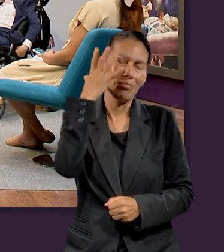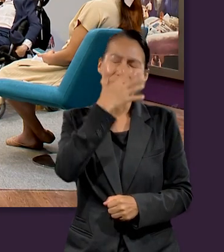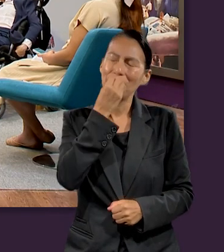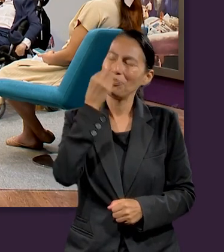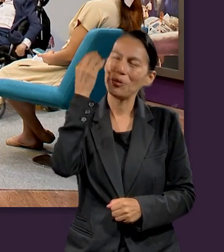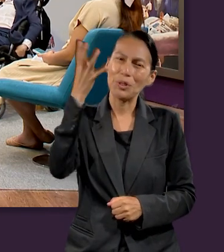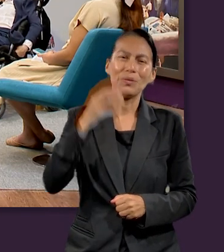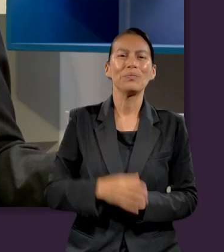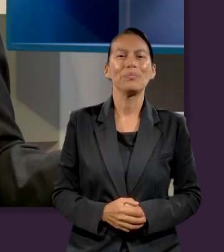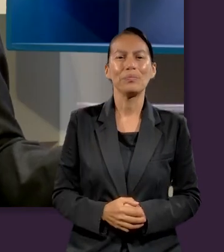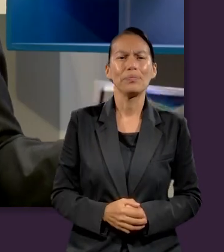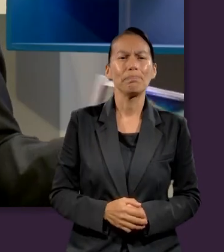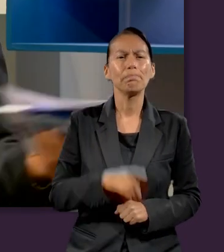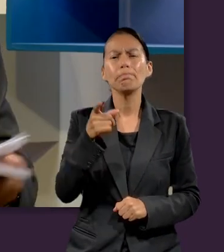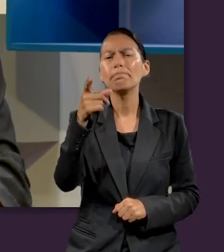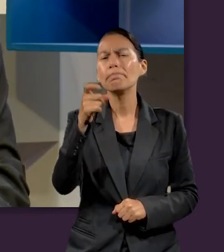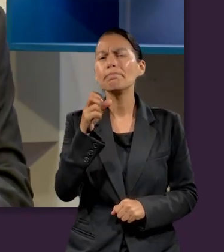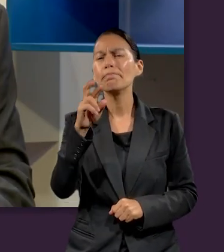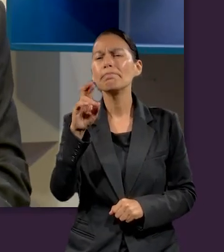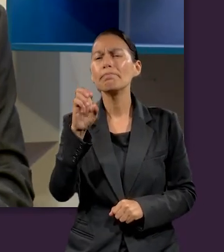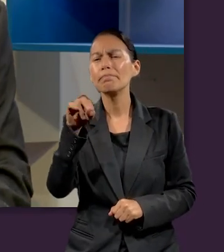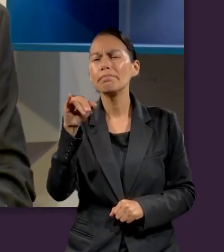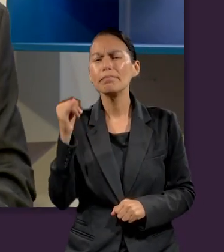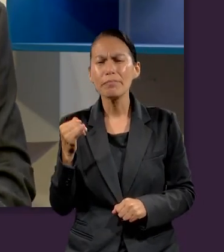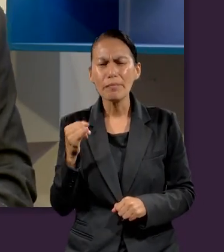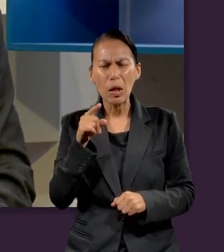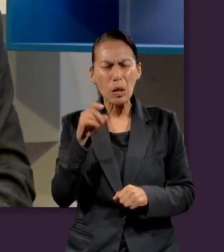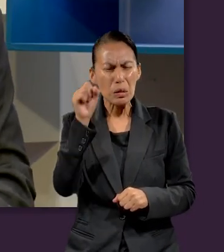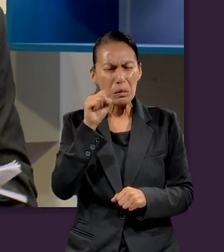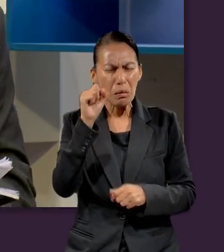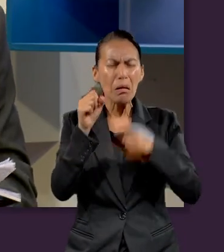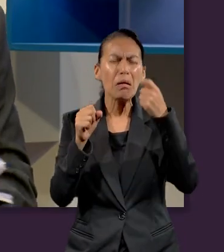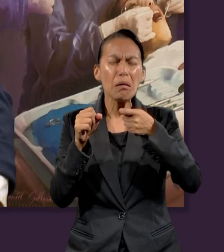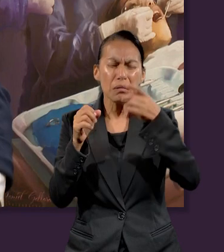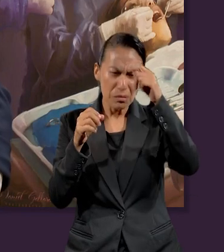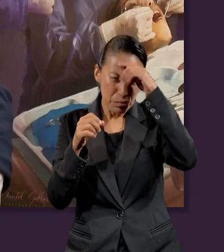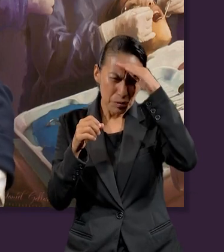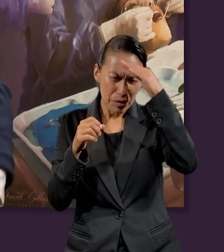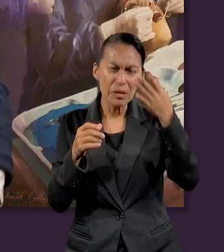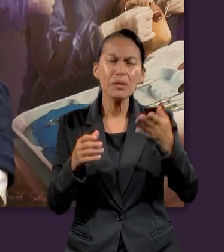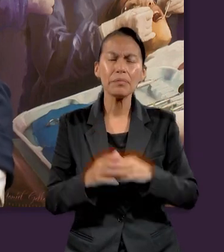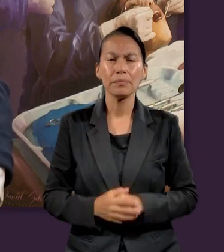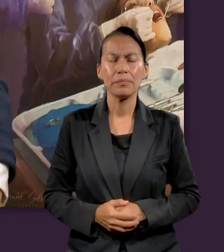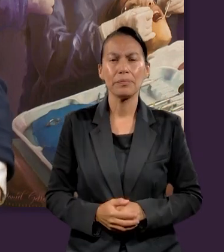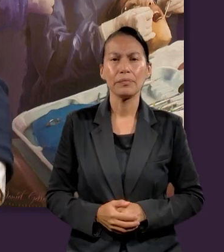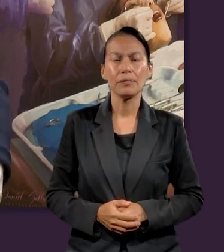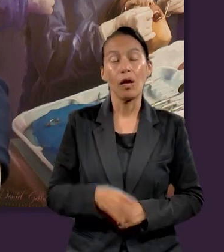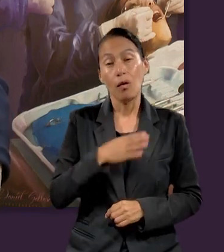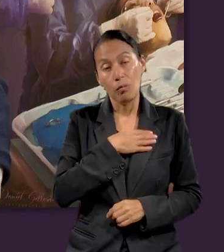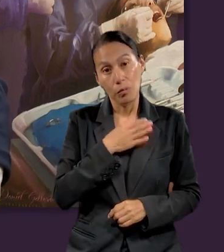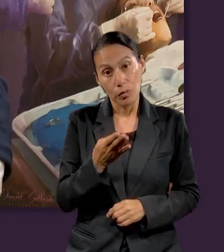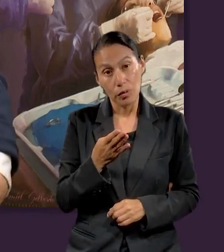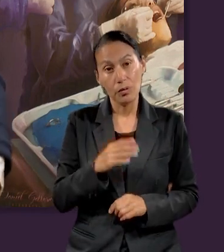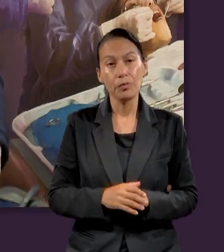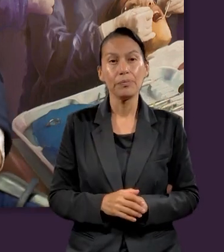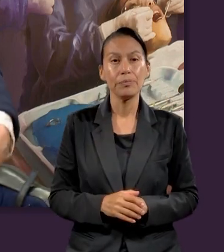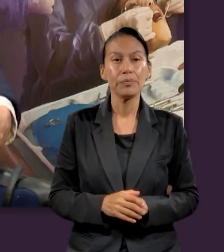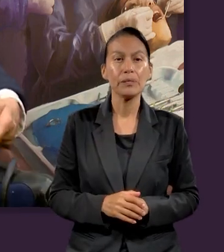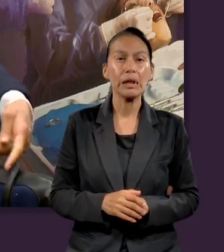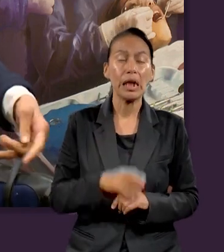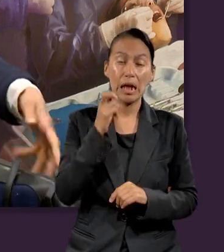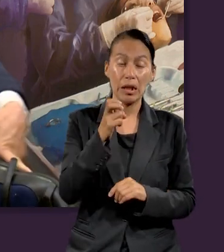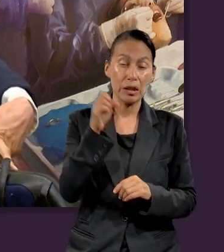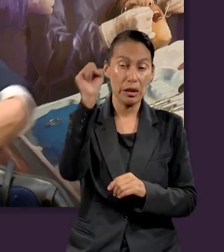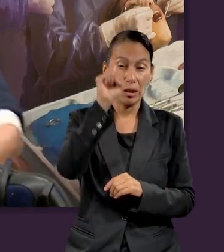es un día maravilloso. ¿Cómo te parece a ti, Sharen, y el asunto del sábado? Estar hablando del sábado ahora. Bueno,